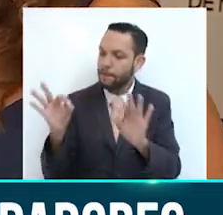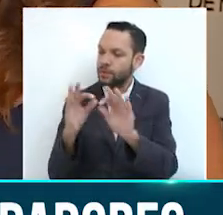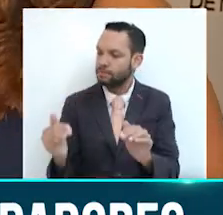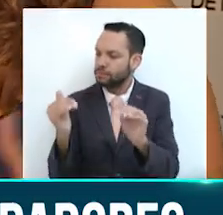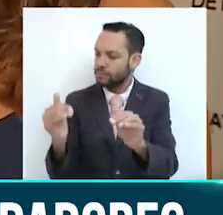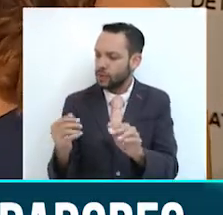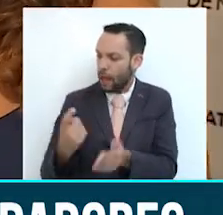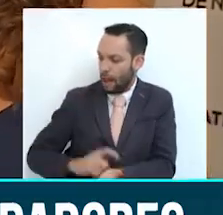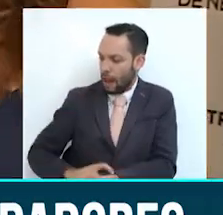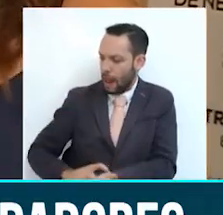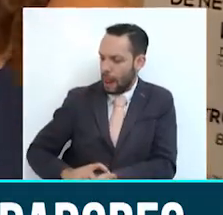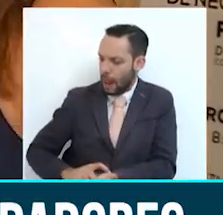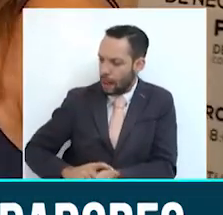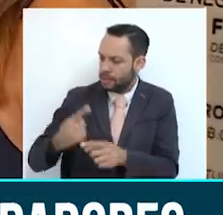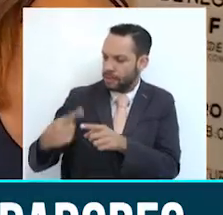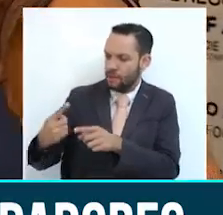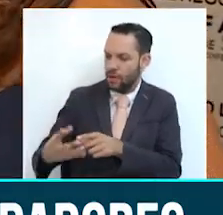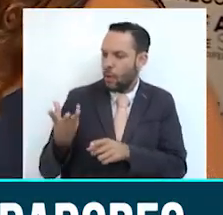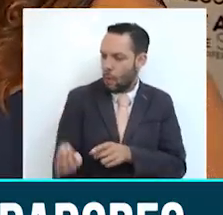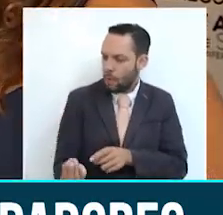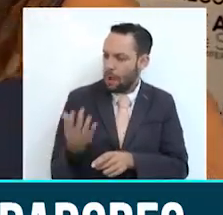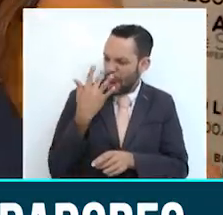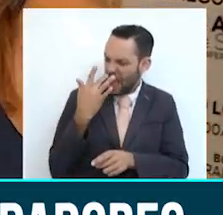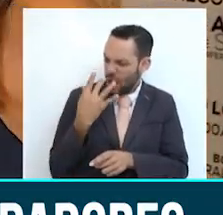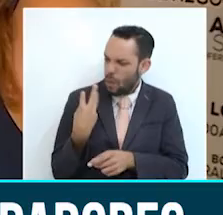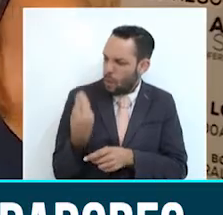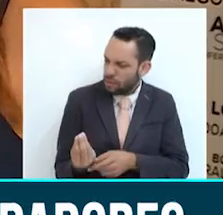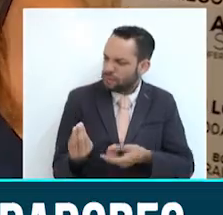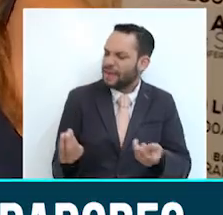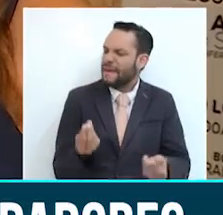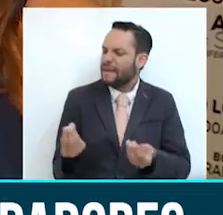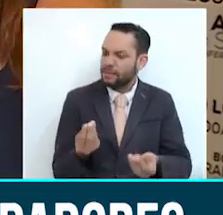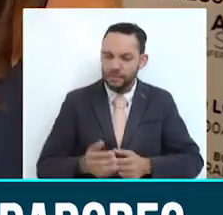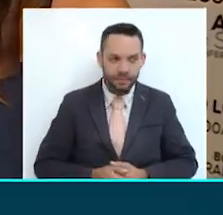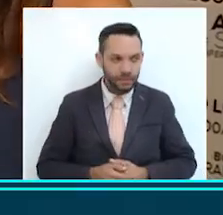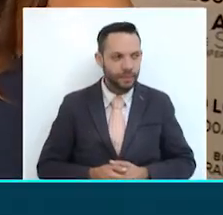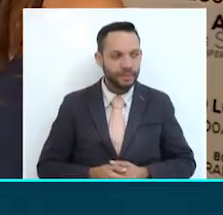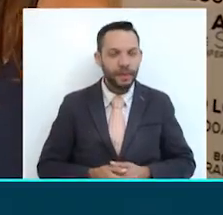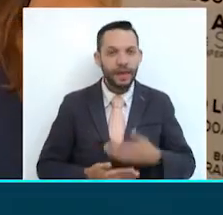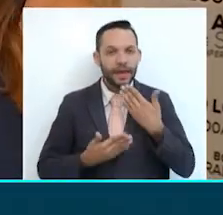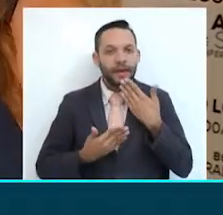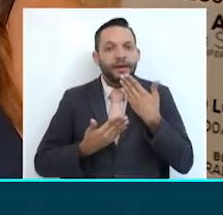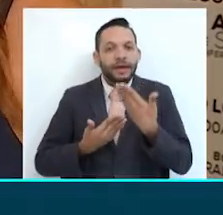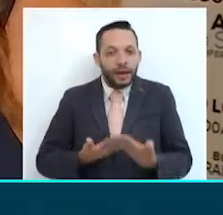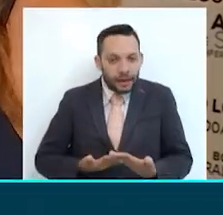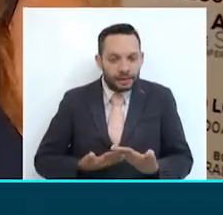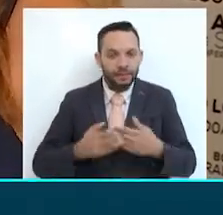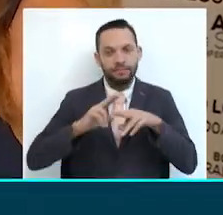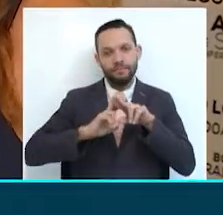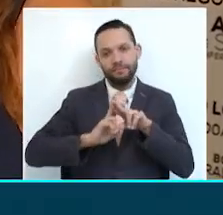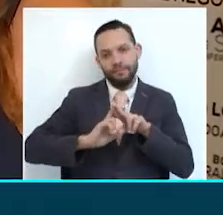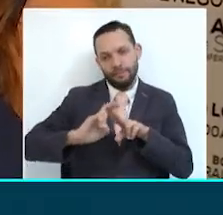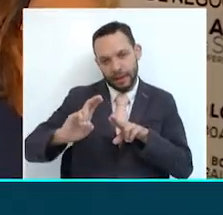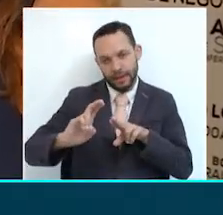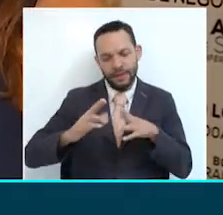manifestaciones culturales de la comunidad palenquera. Bueno, gracias Manuela, gracias Manizales. Y feliz de